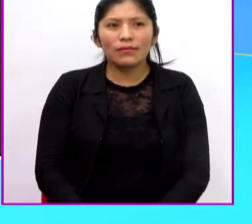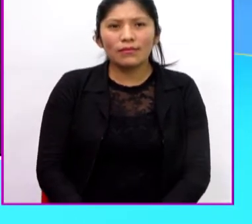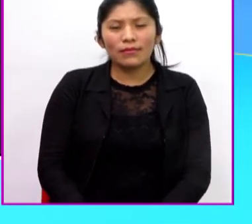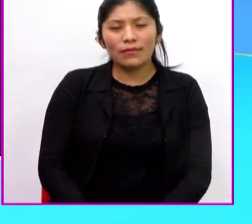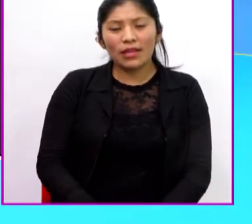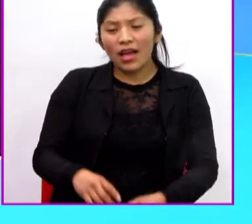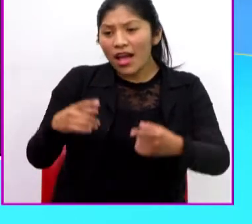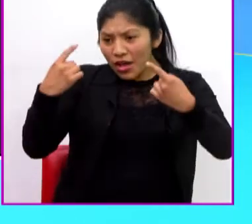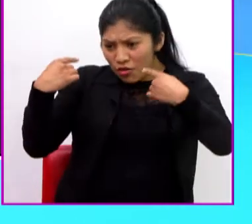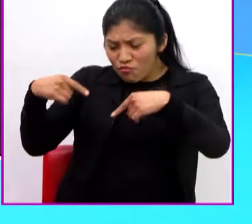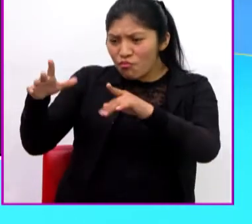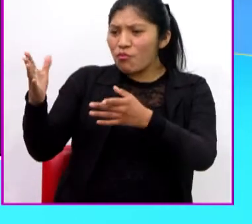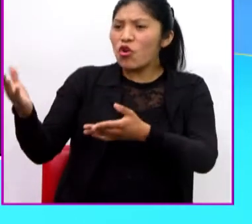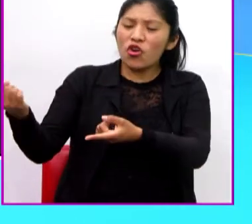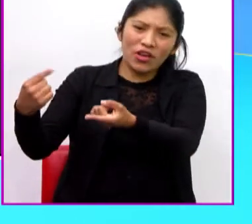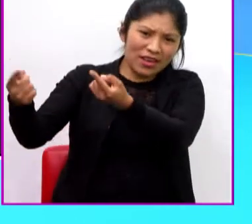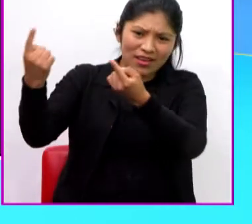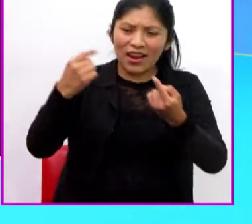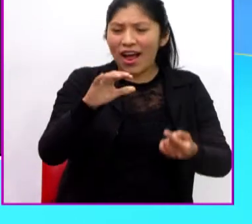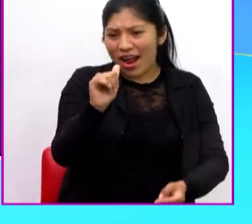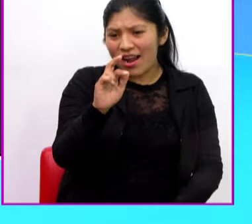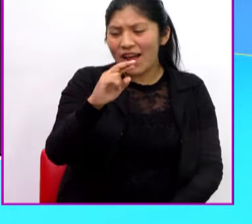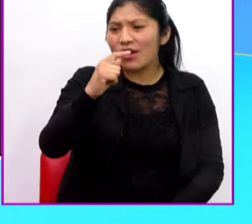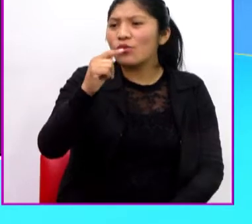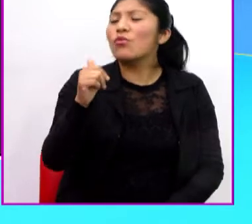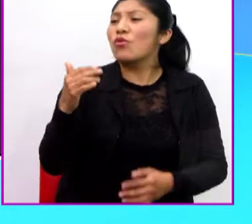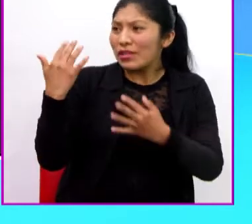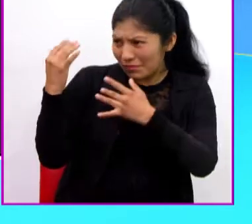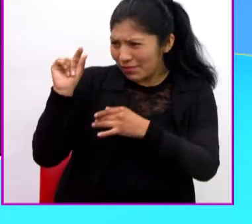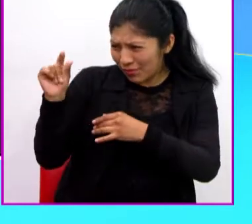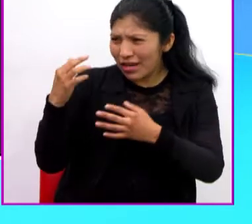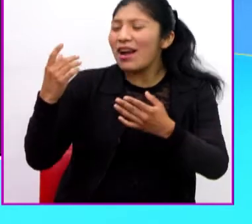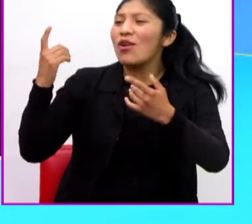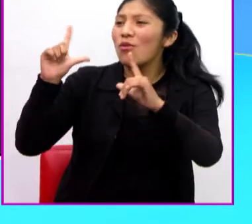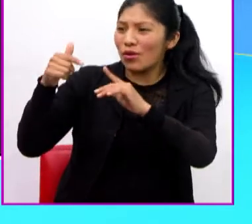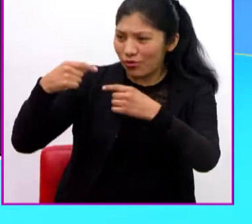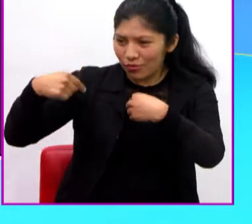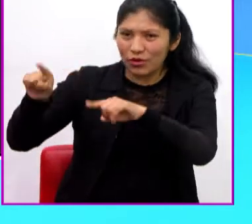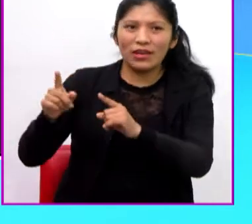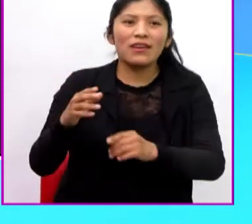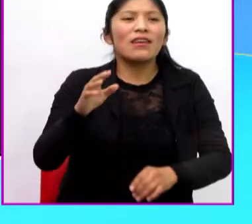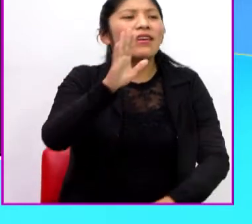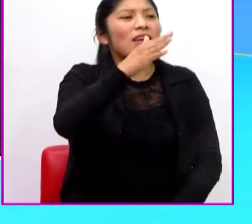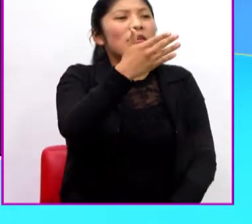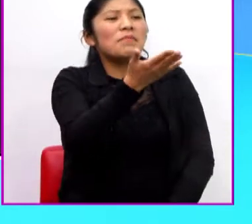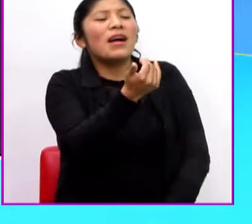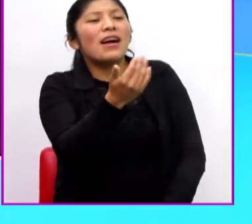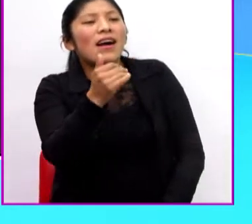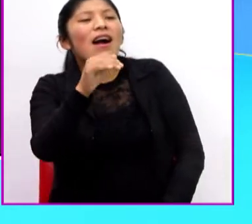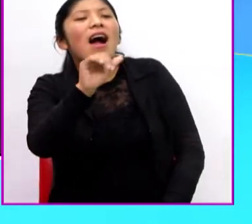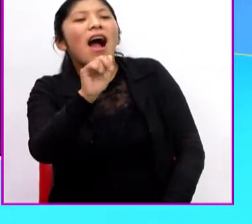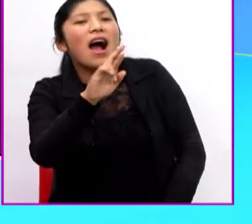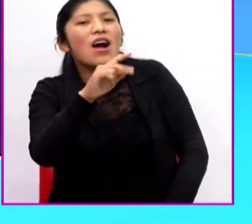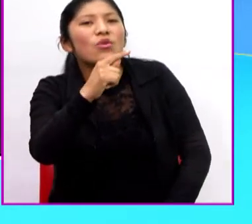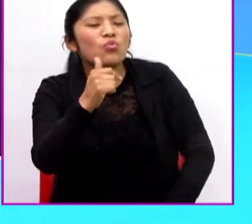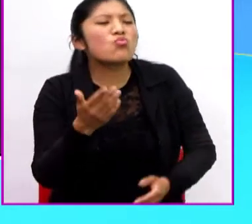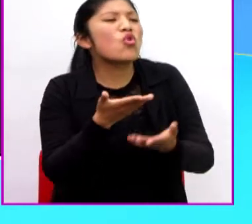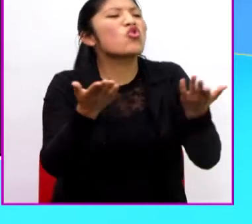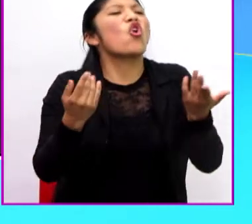Voy a ir a traerlo al Arturo, ahorita te alcanzamos. ¡Arturo! ¿Dónde estás?